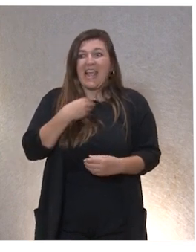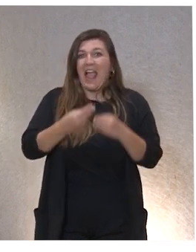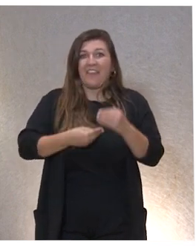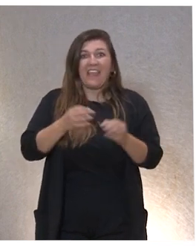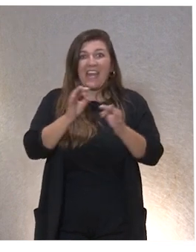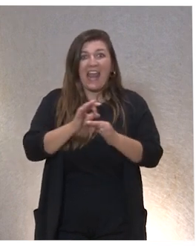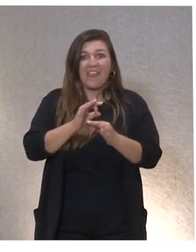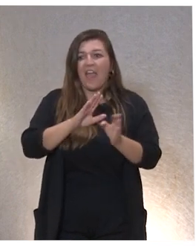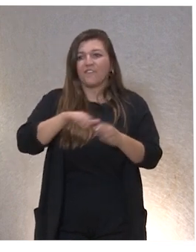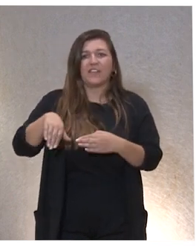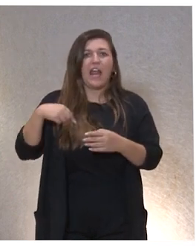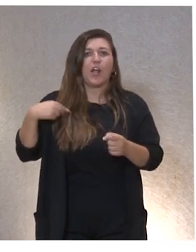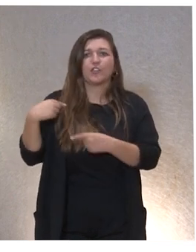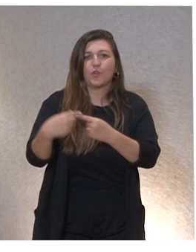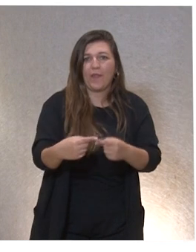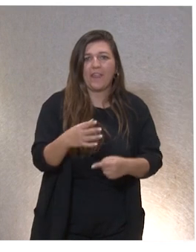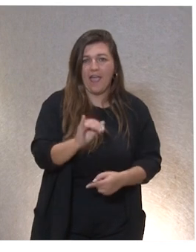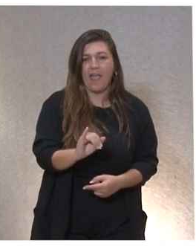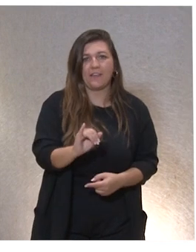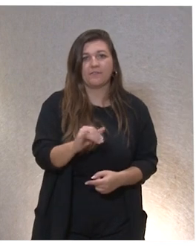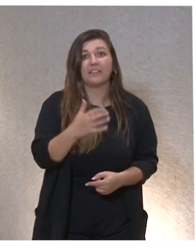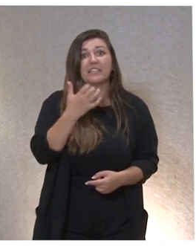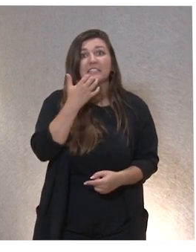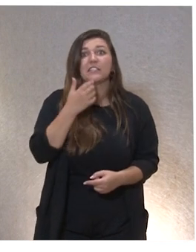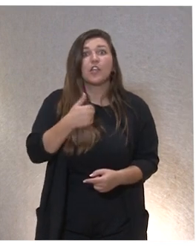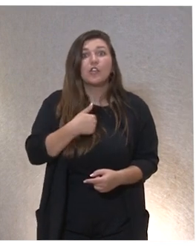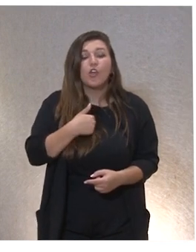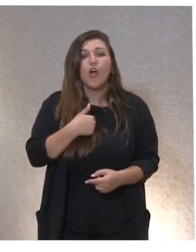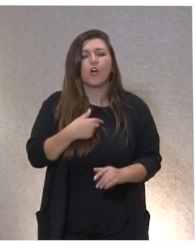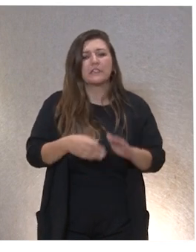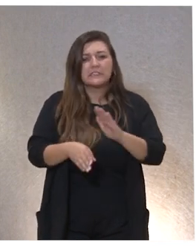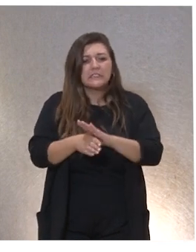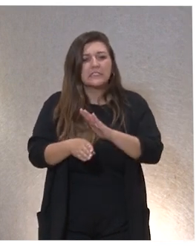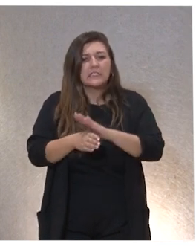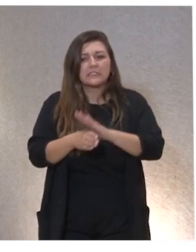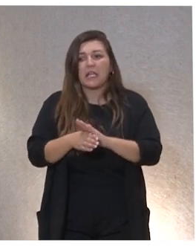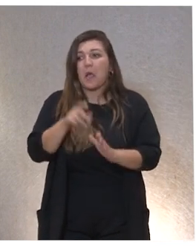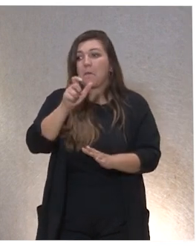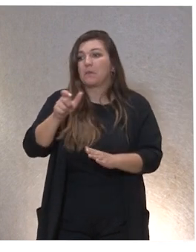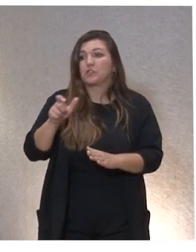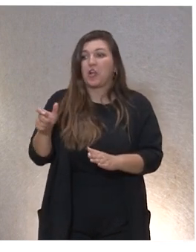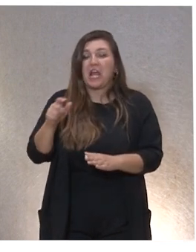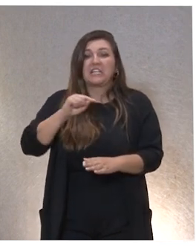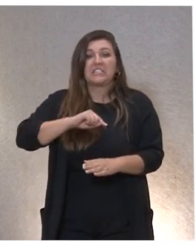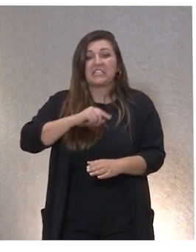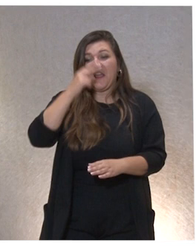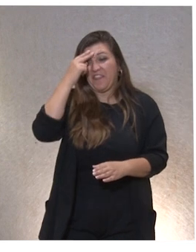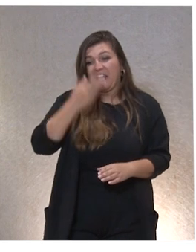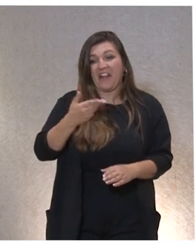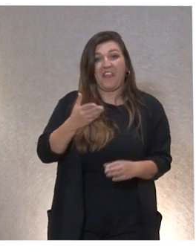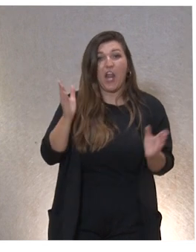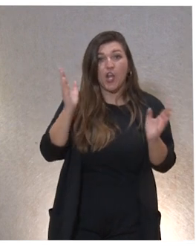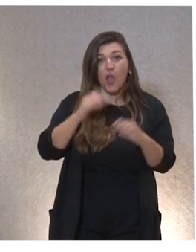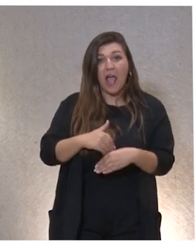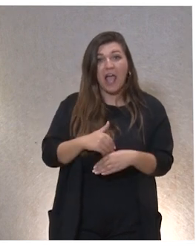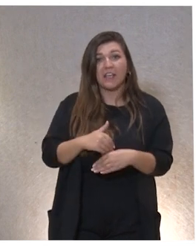consecuencias. Que si nos mantenemos en una manera de estar donde las personas no sienten dignidad, pues